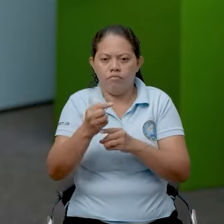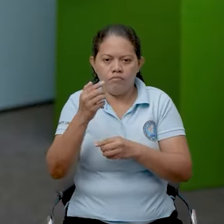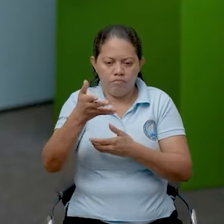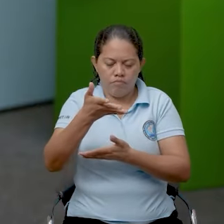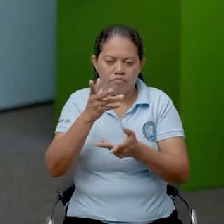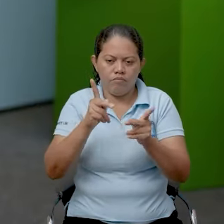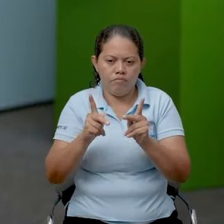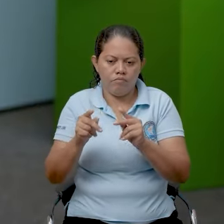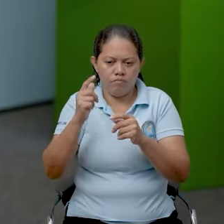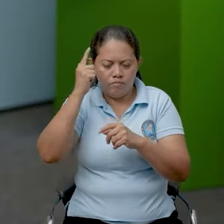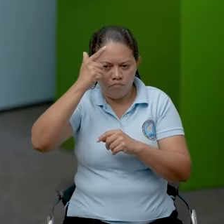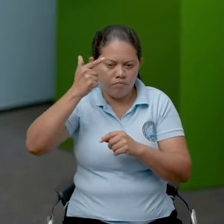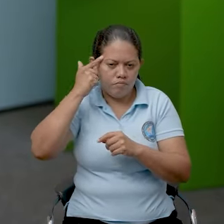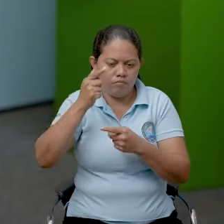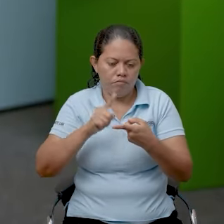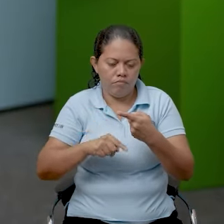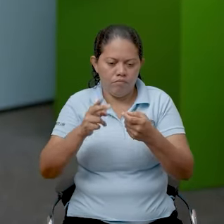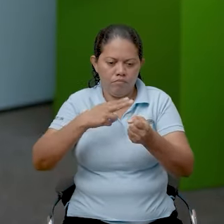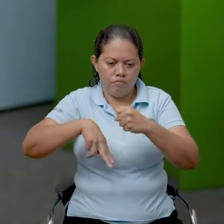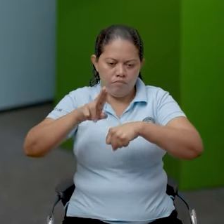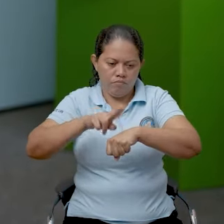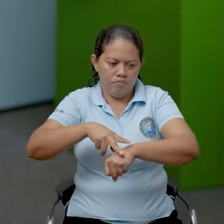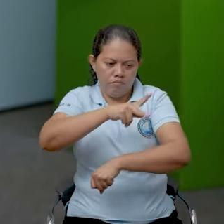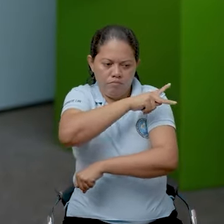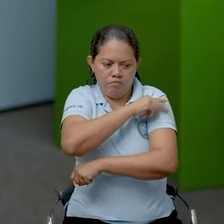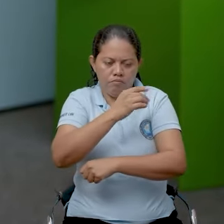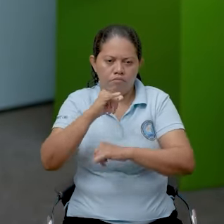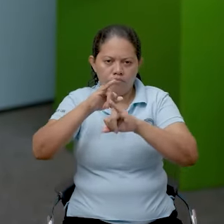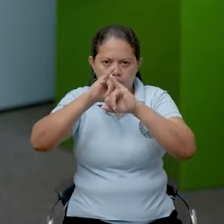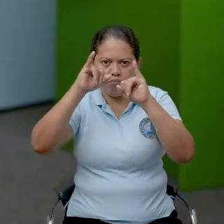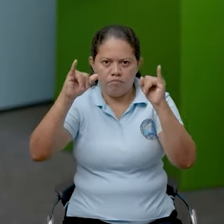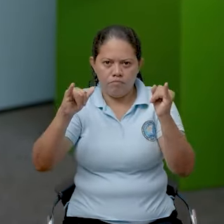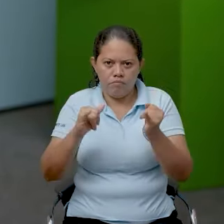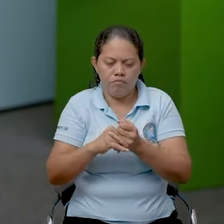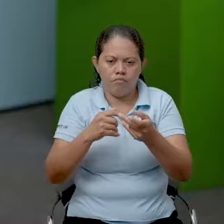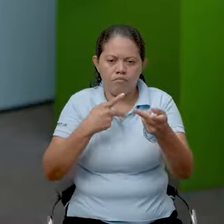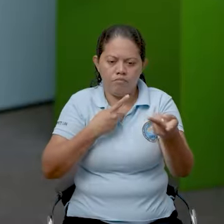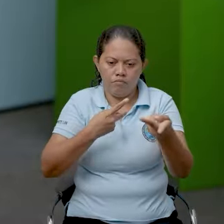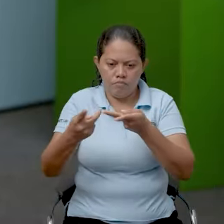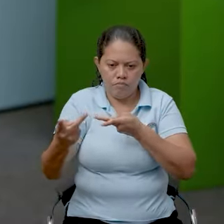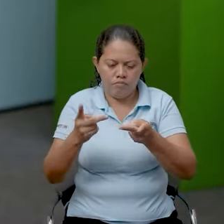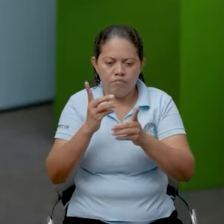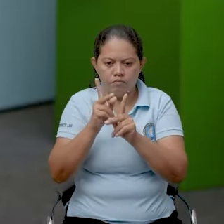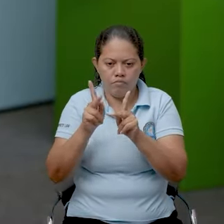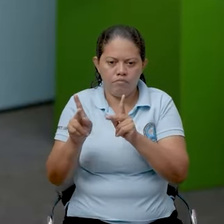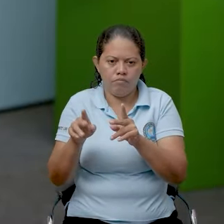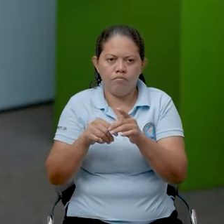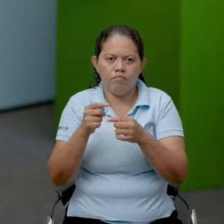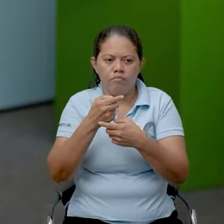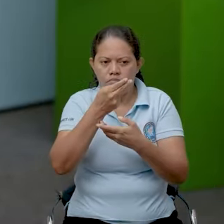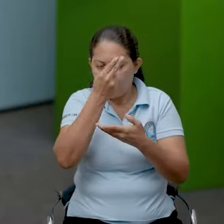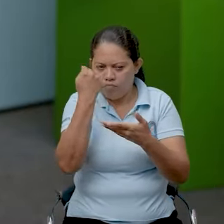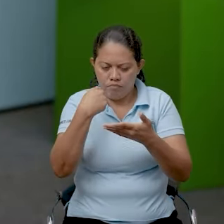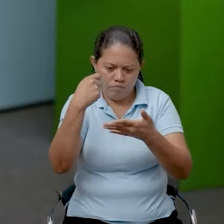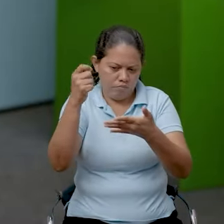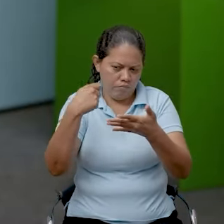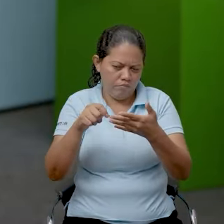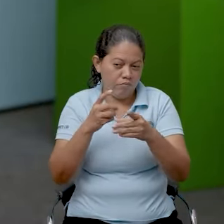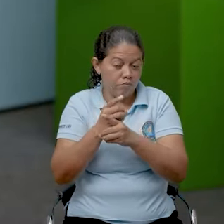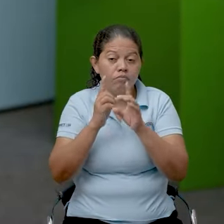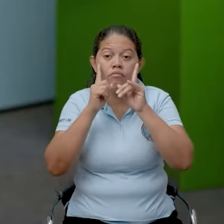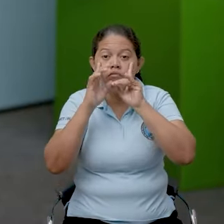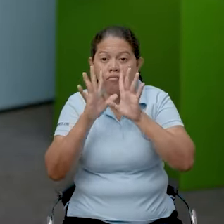involucradas, que en este caso sería la Policía Nacional y el Ministerio del Interior, con los comerciantes. Hacemos reuniones previas de